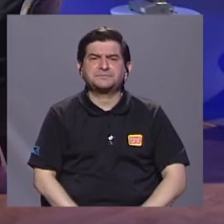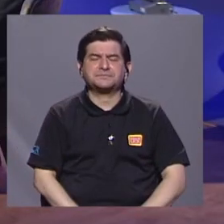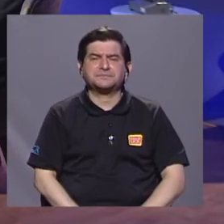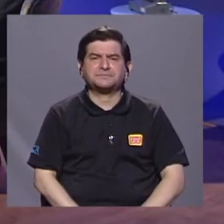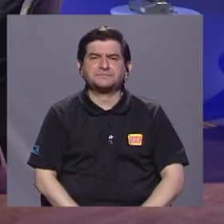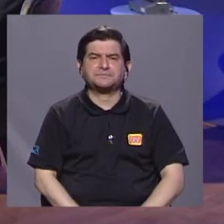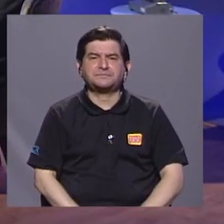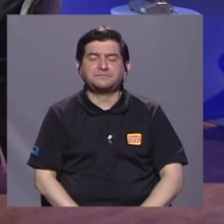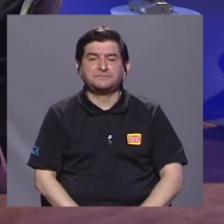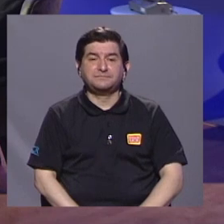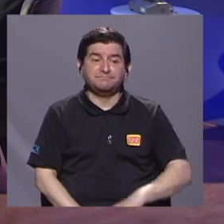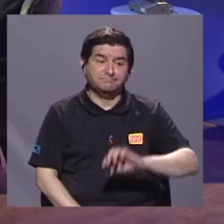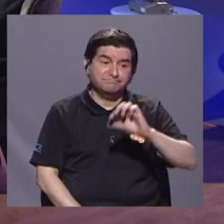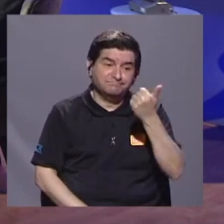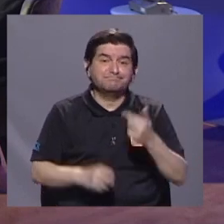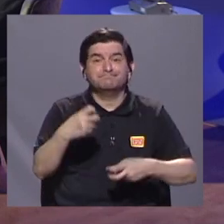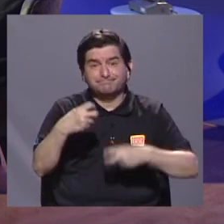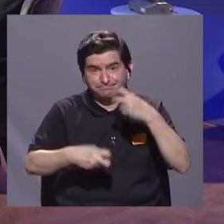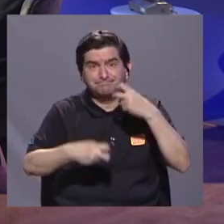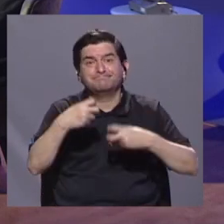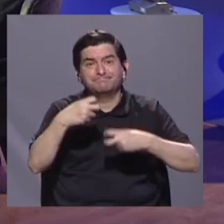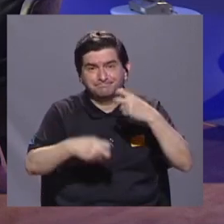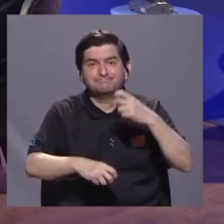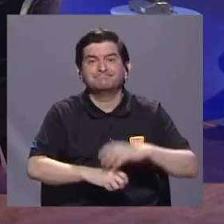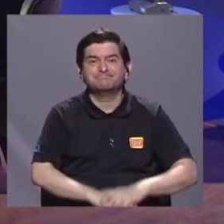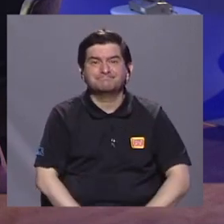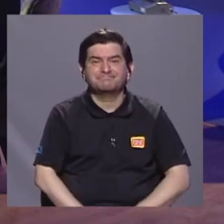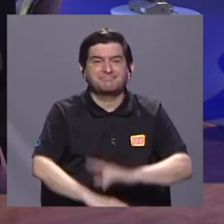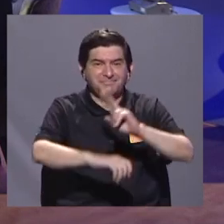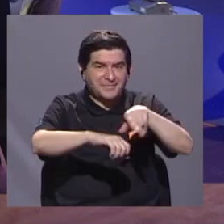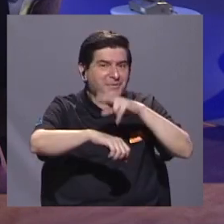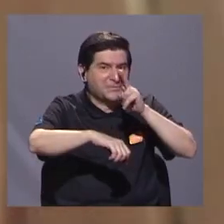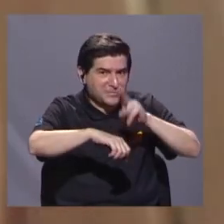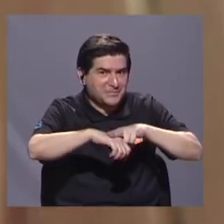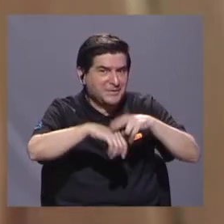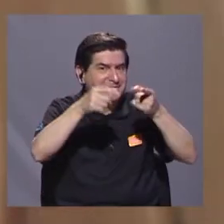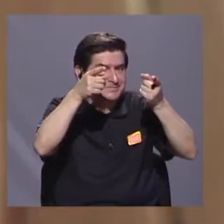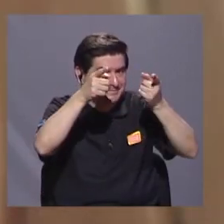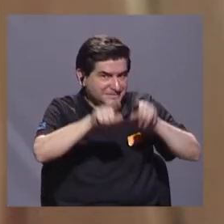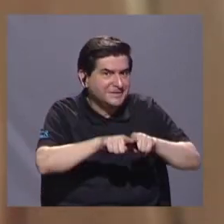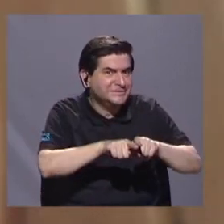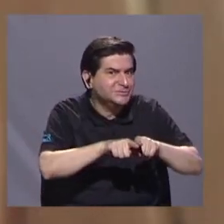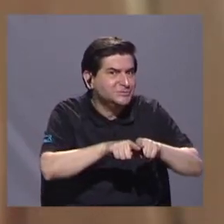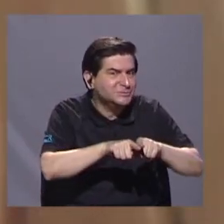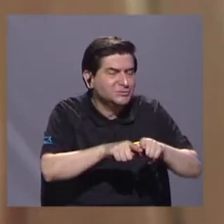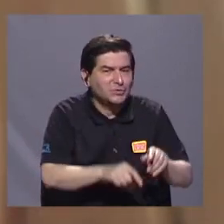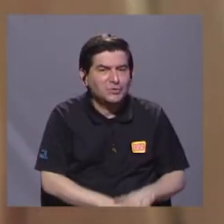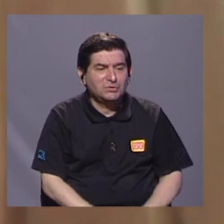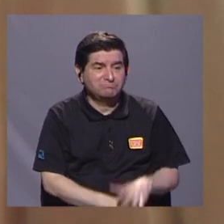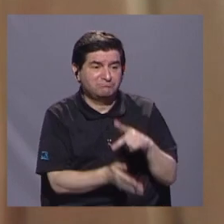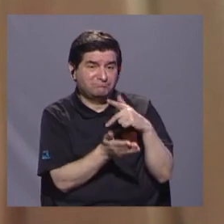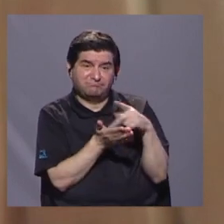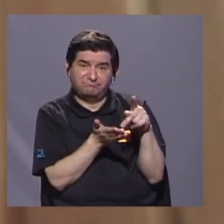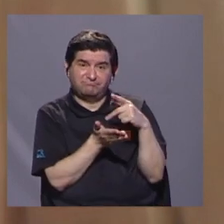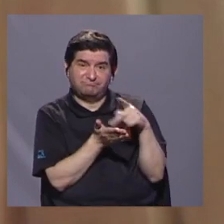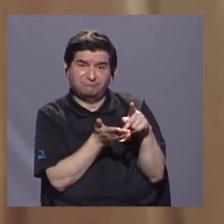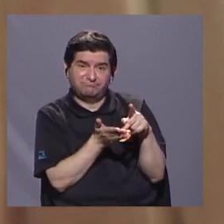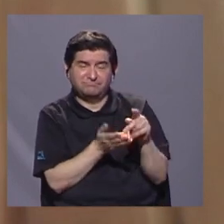Bueno, ese es el otro problema, ¿verdad? Que generalmente en este caso es cubierto por